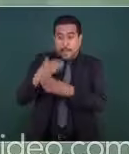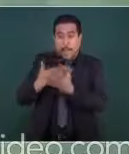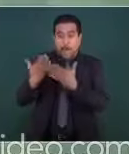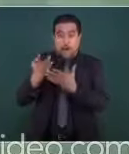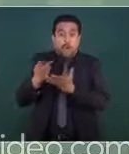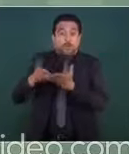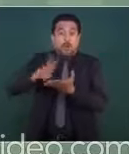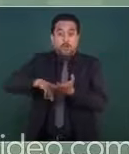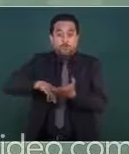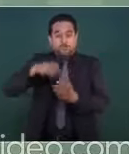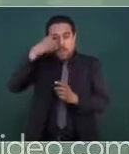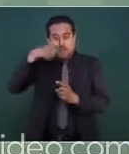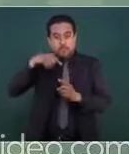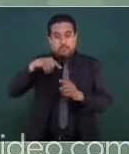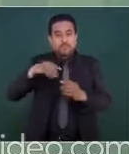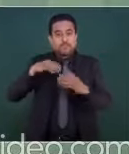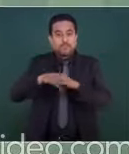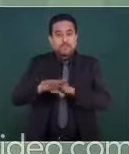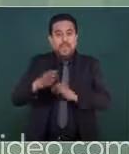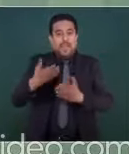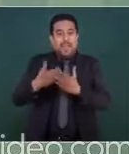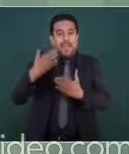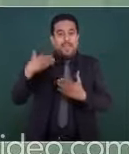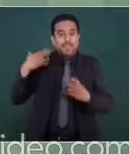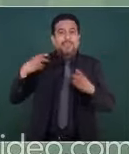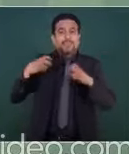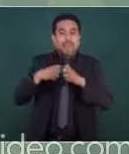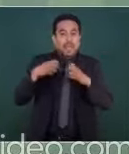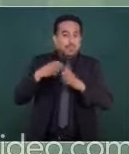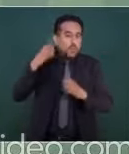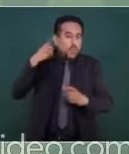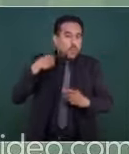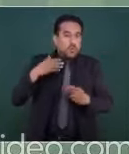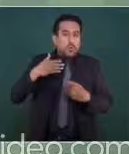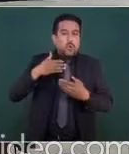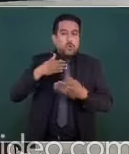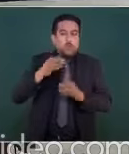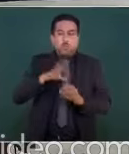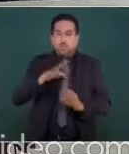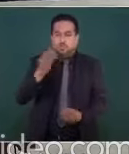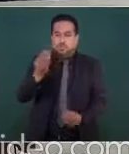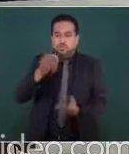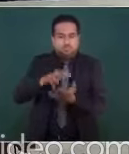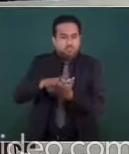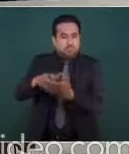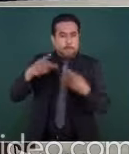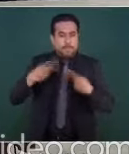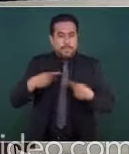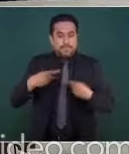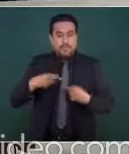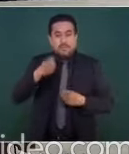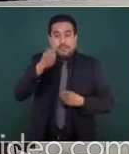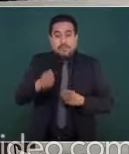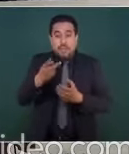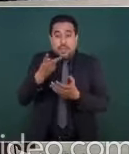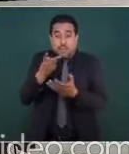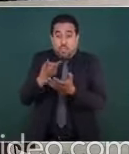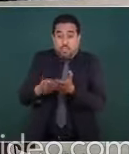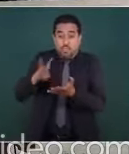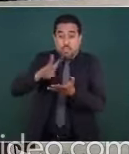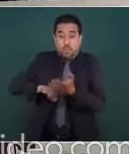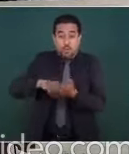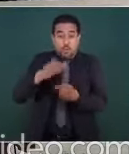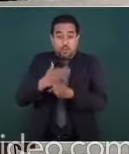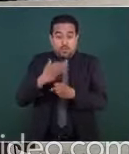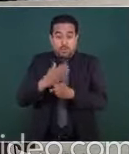estrés en el tema de la sobrepoblación. También, repito, el doble del sexenio anterior en tan solo